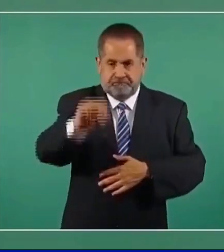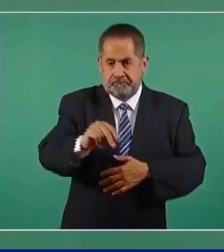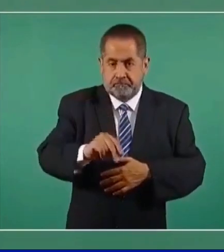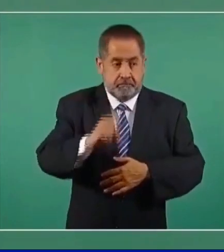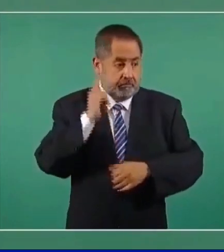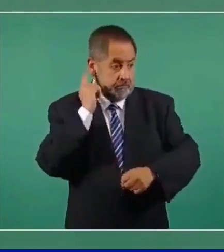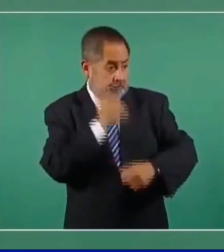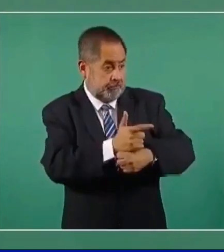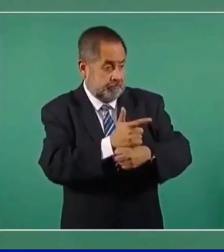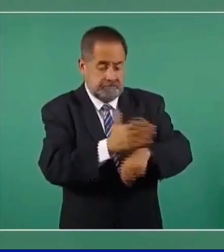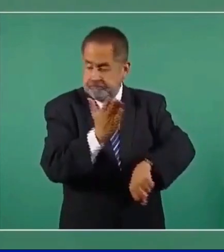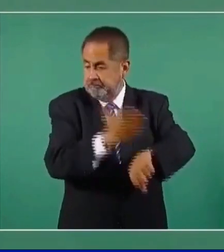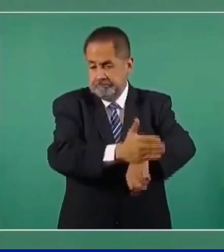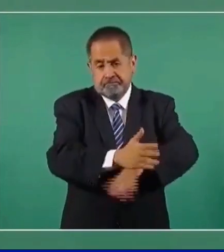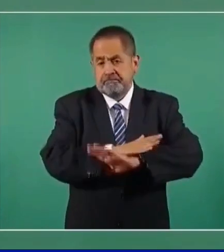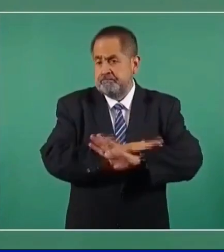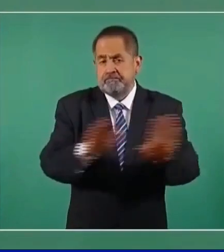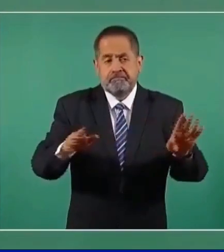quien sea.